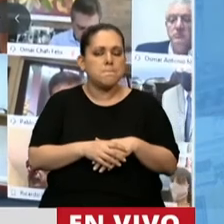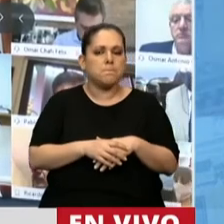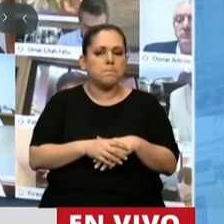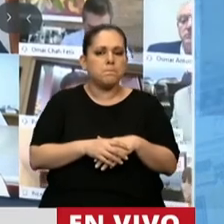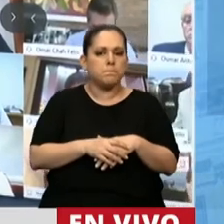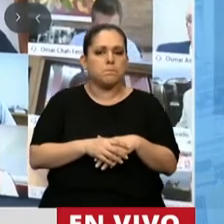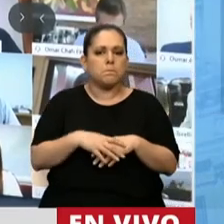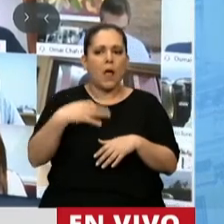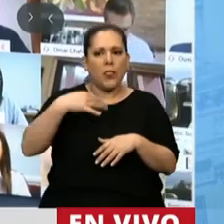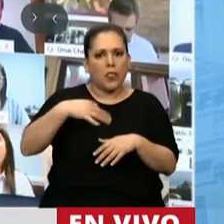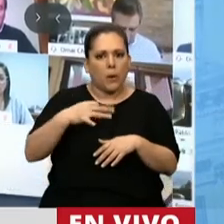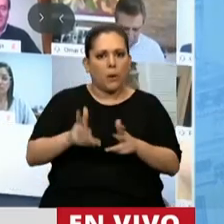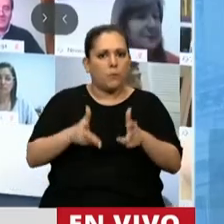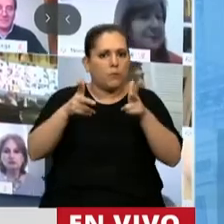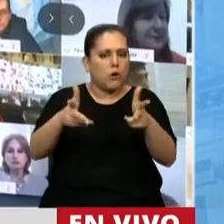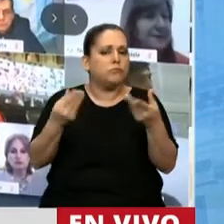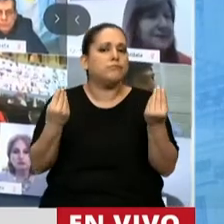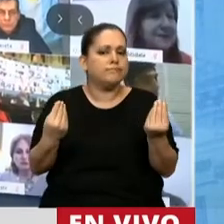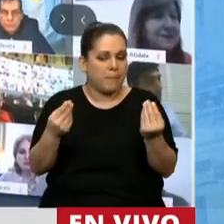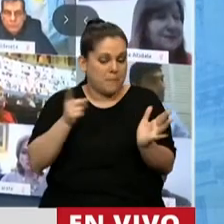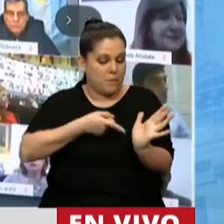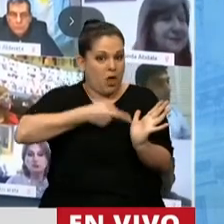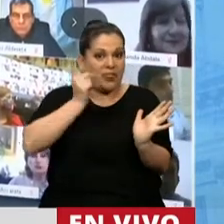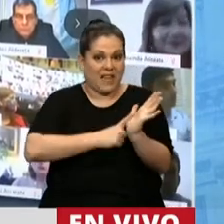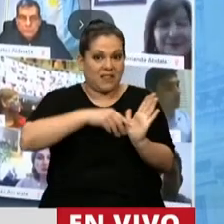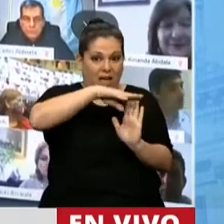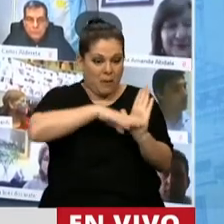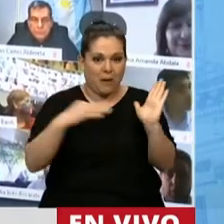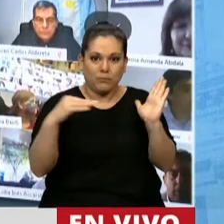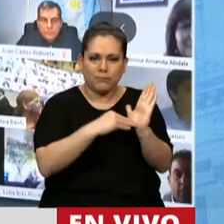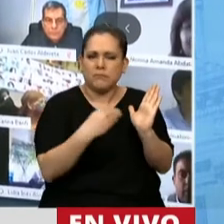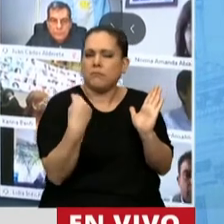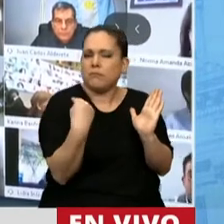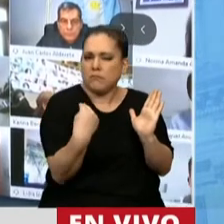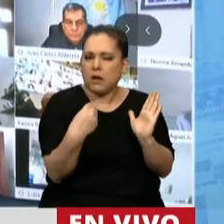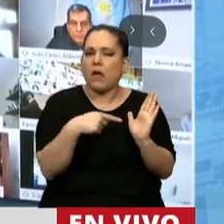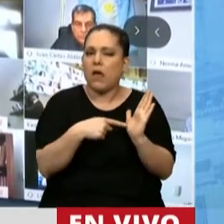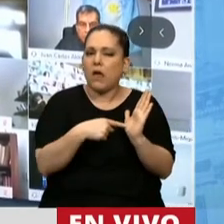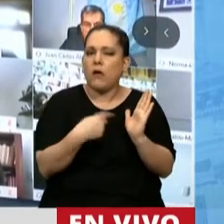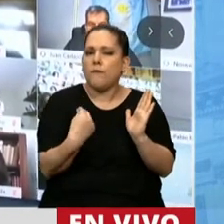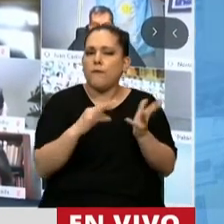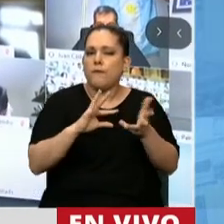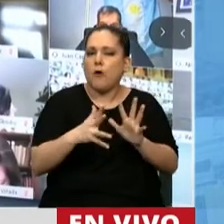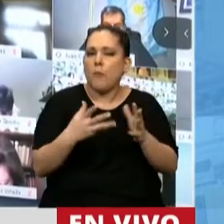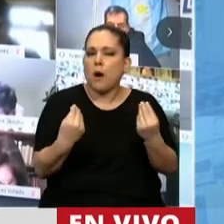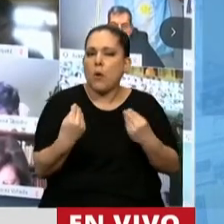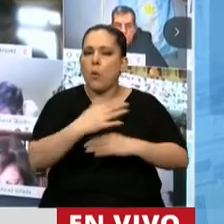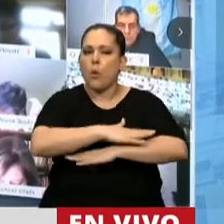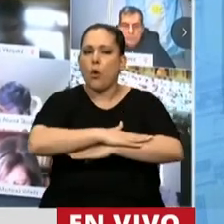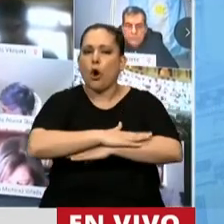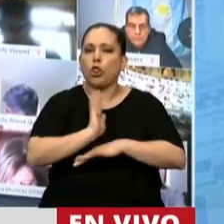mencionar en el mismo dictamen de qué manera las conductas